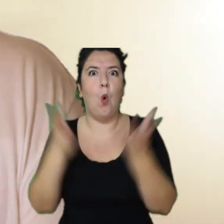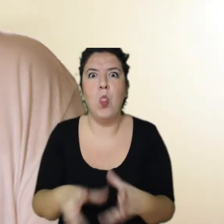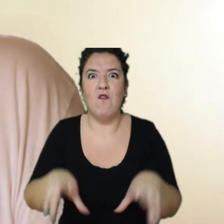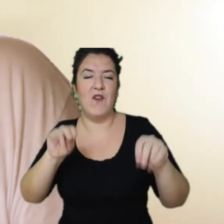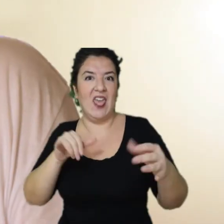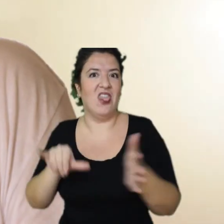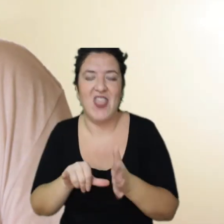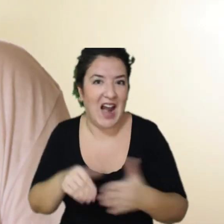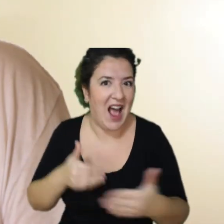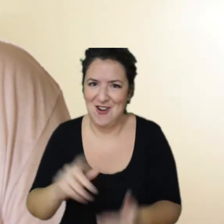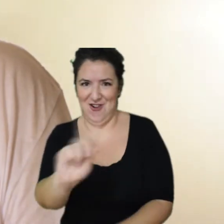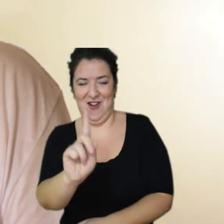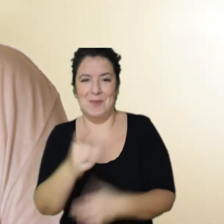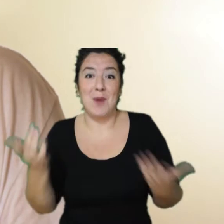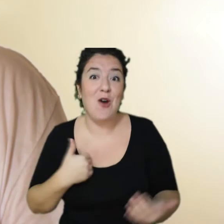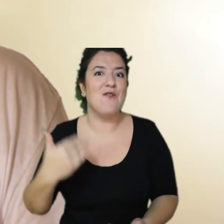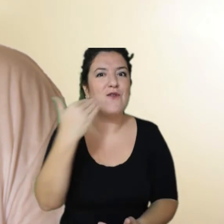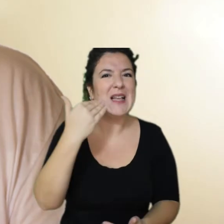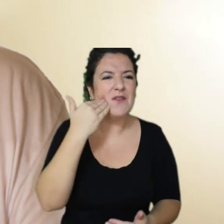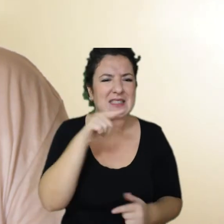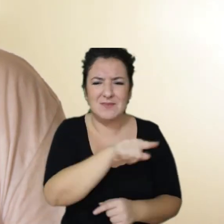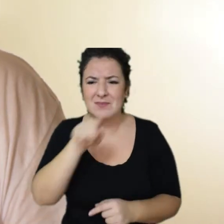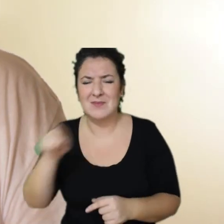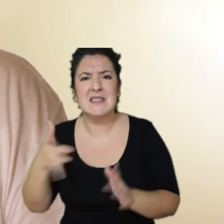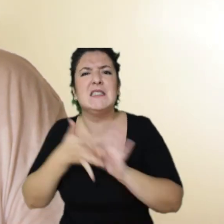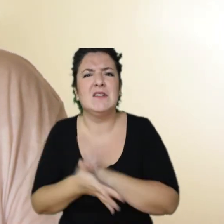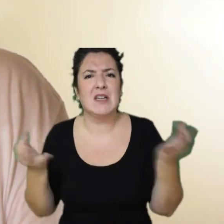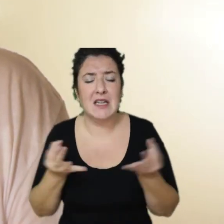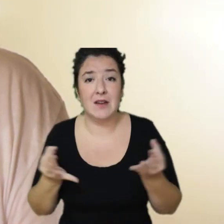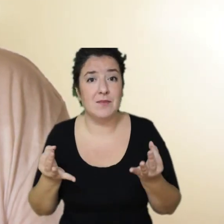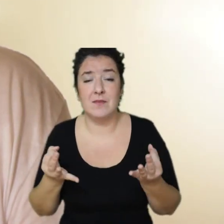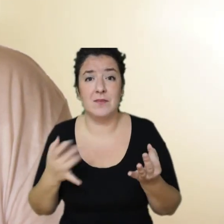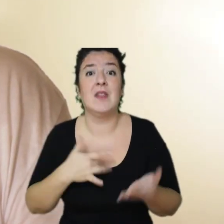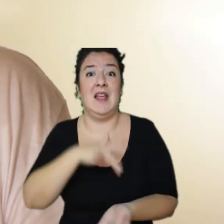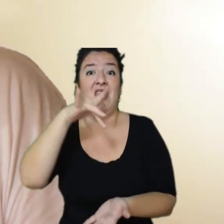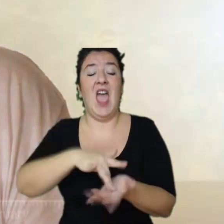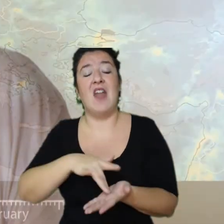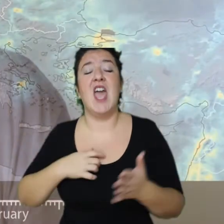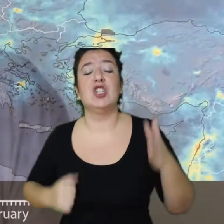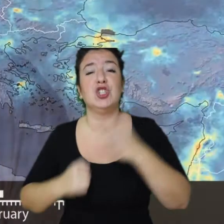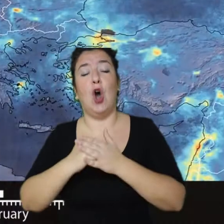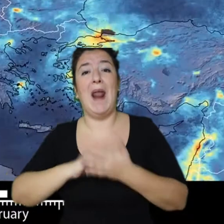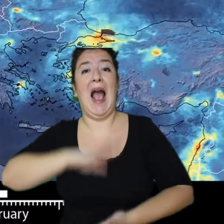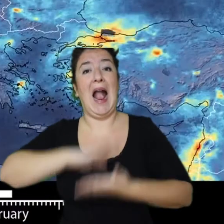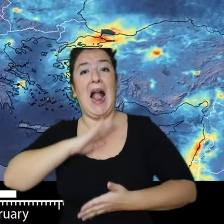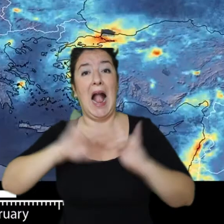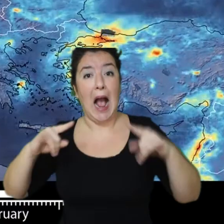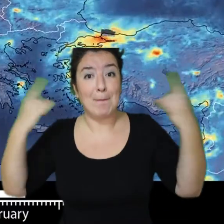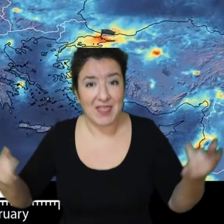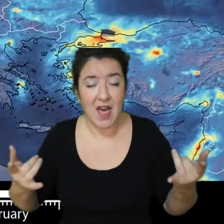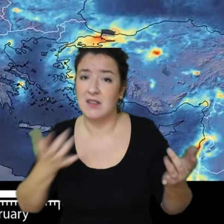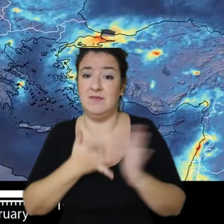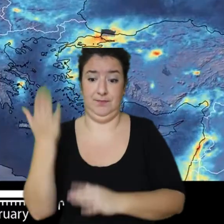Por ahora. Si te fijas en las fechas, seguro que te has dado cuenta que este año, el día de sobrecapacidad del planeta, fue el 22 de